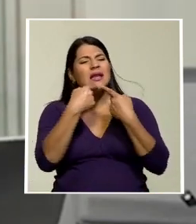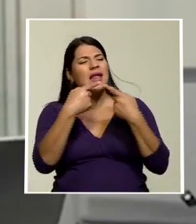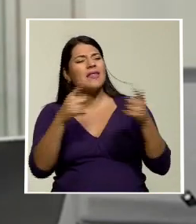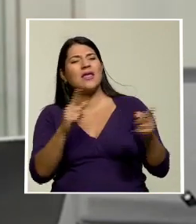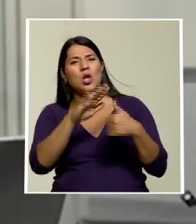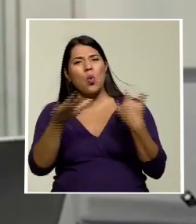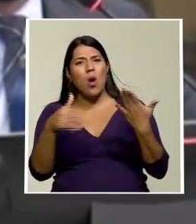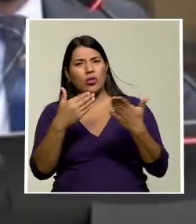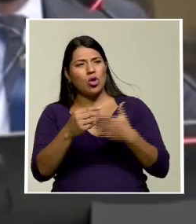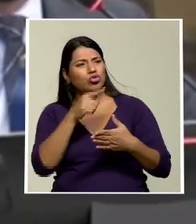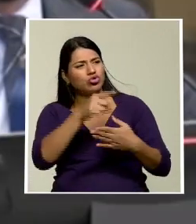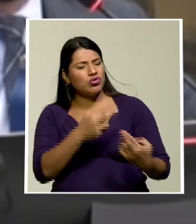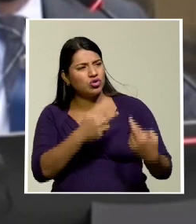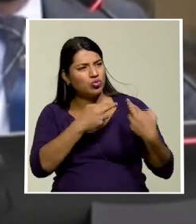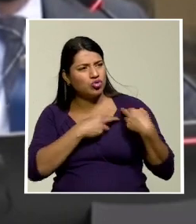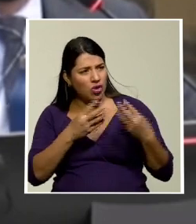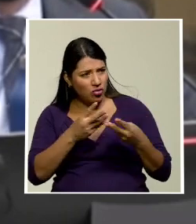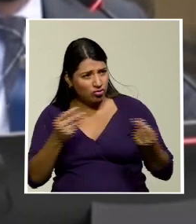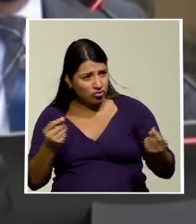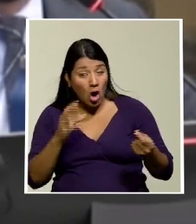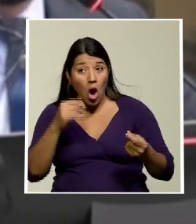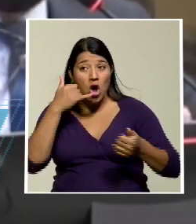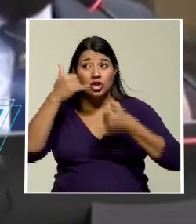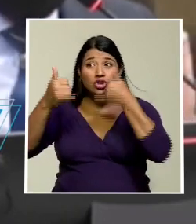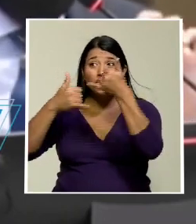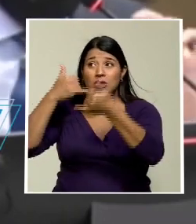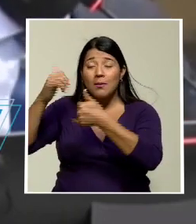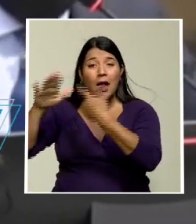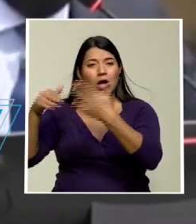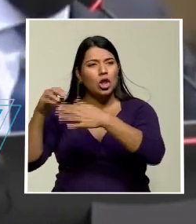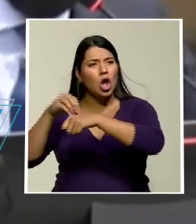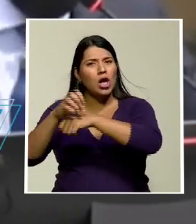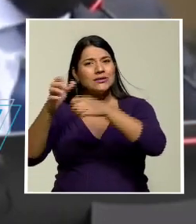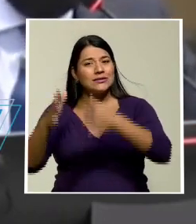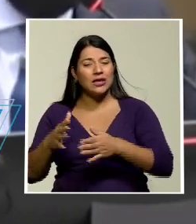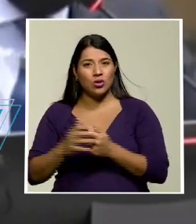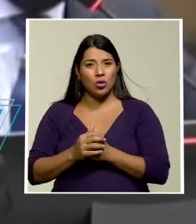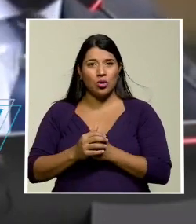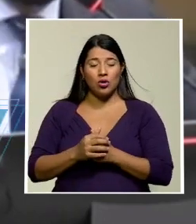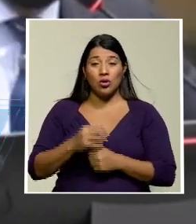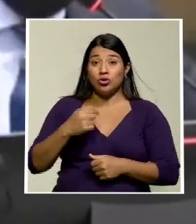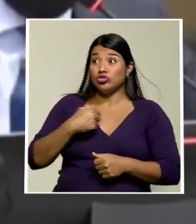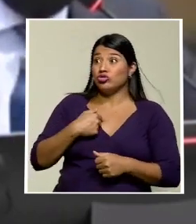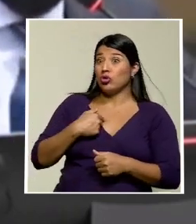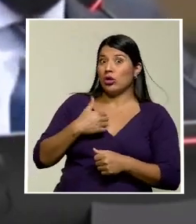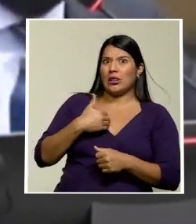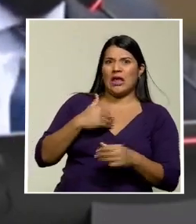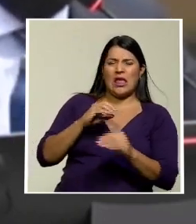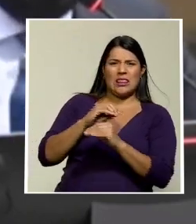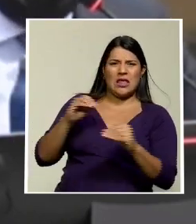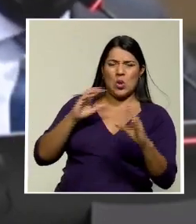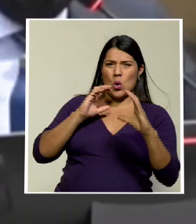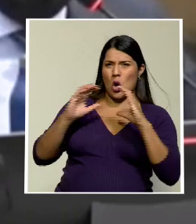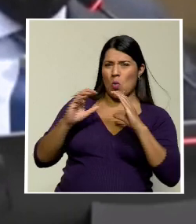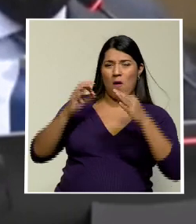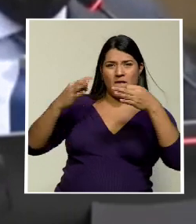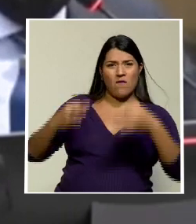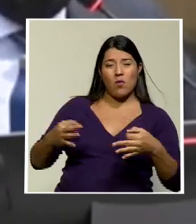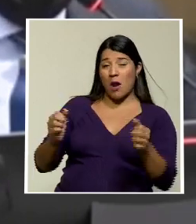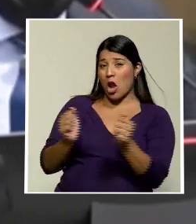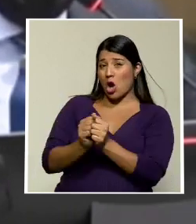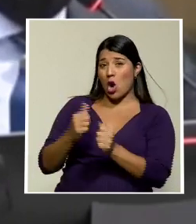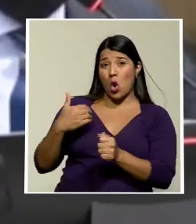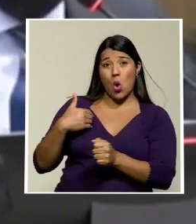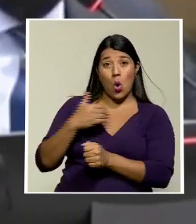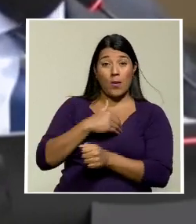persona que resolvía eso o llamaban a todos los asesores presidenciales? Diputado no hubo una comunicación formal a los jerarcas de que eso